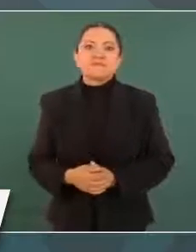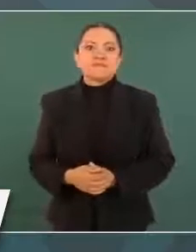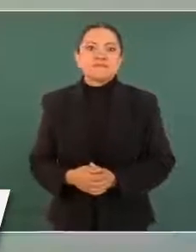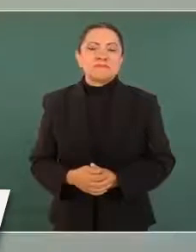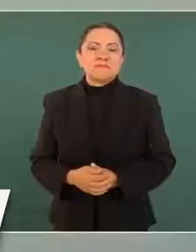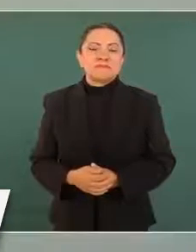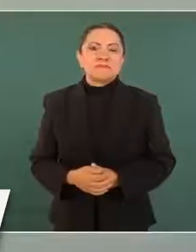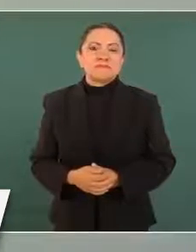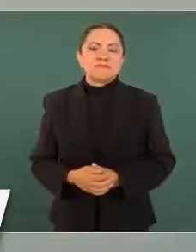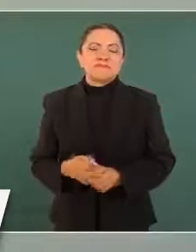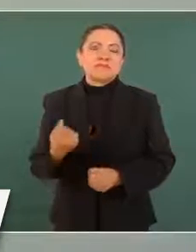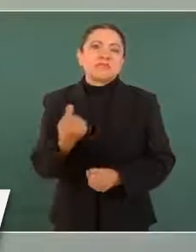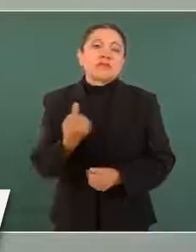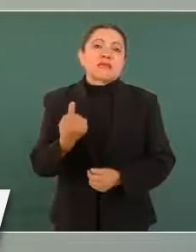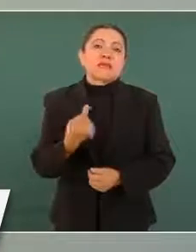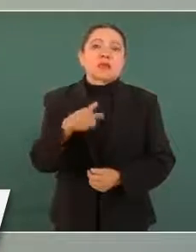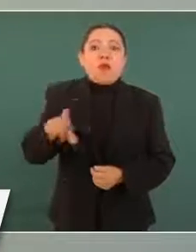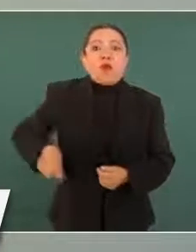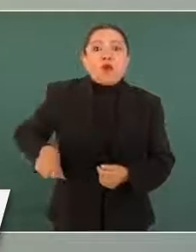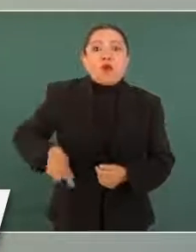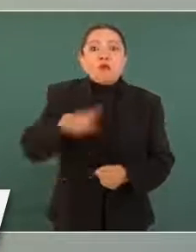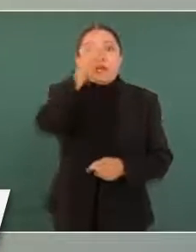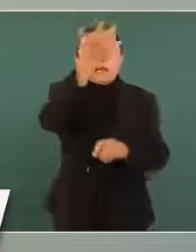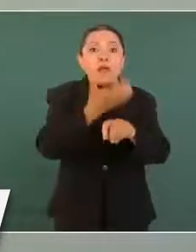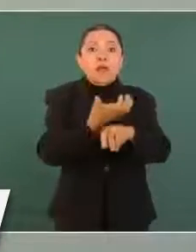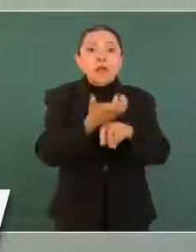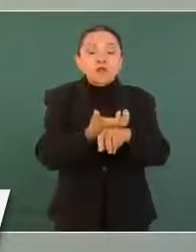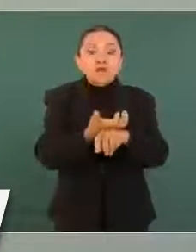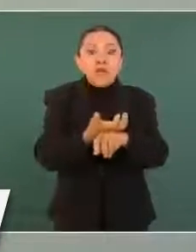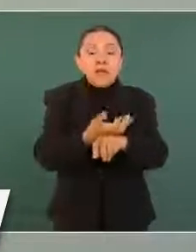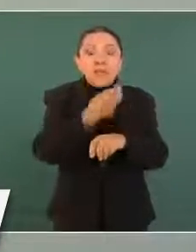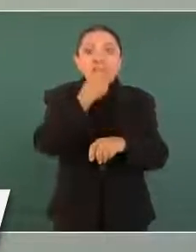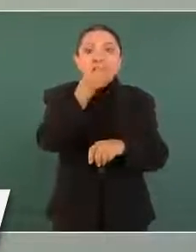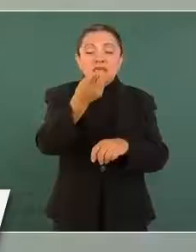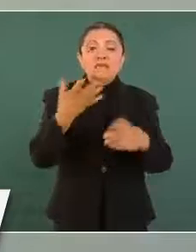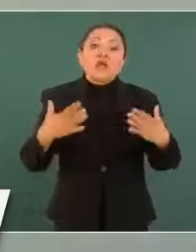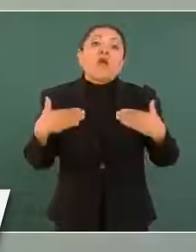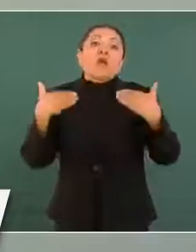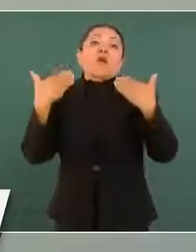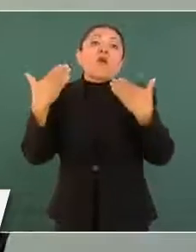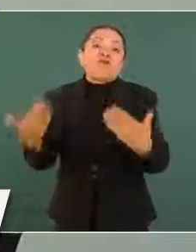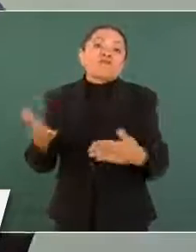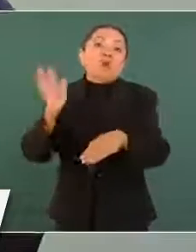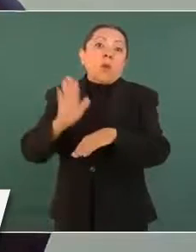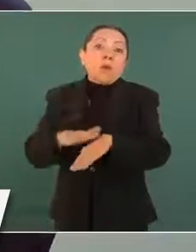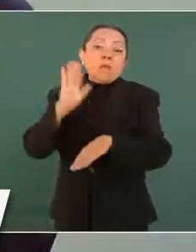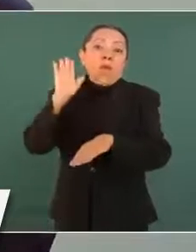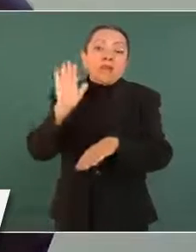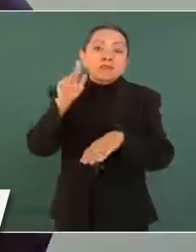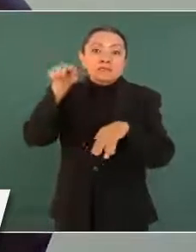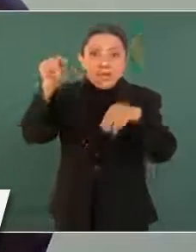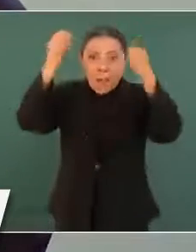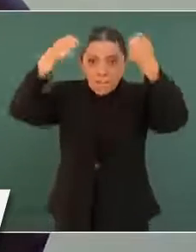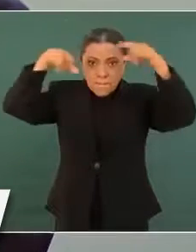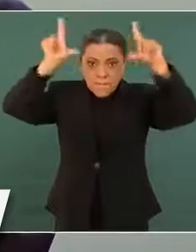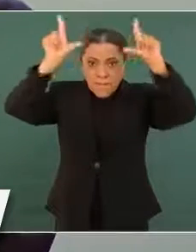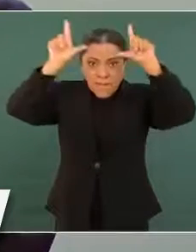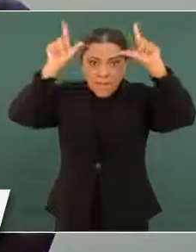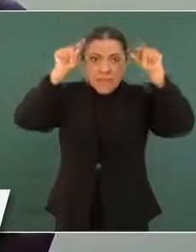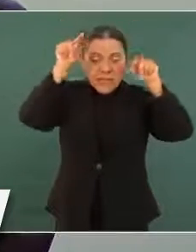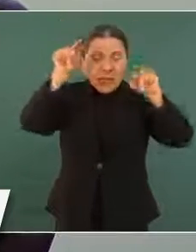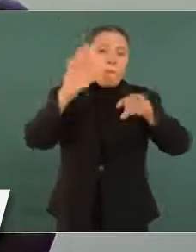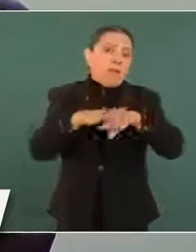que el gobierno de Estados Unidos confiaba más en la Marina que en el Ejército,